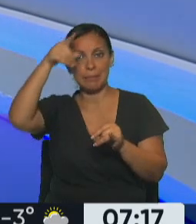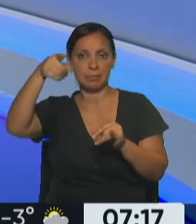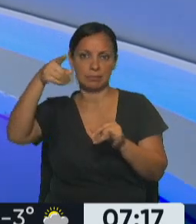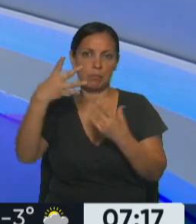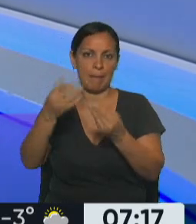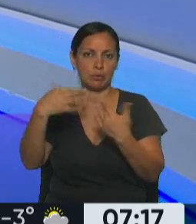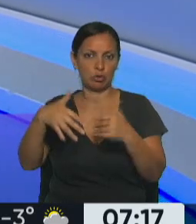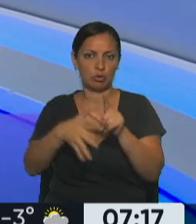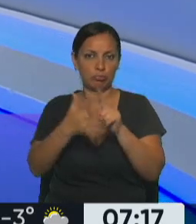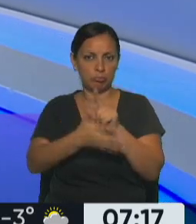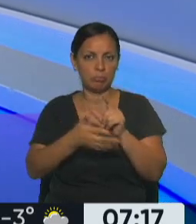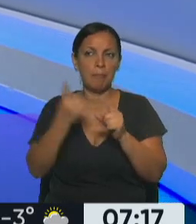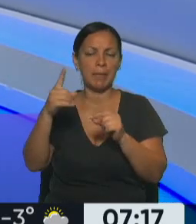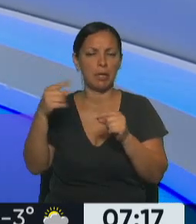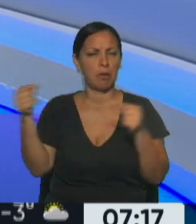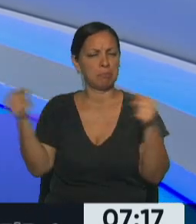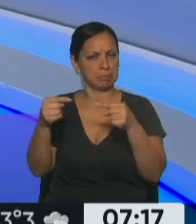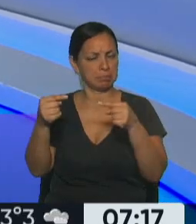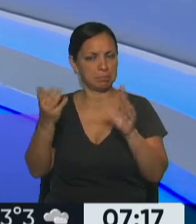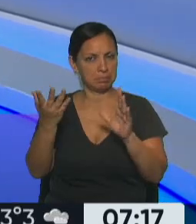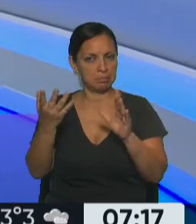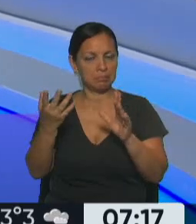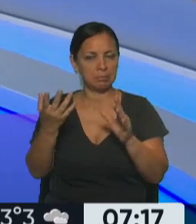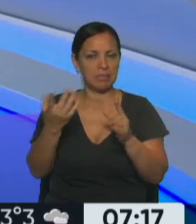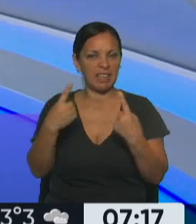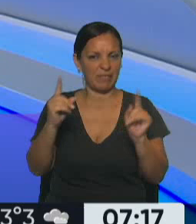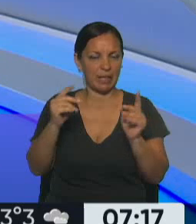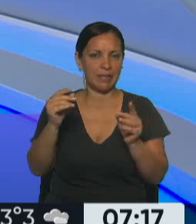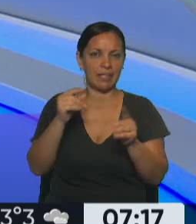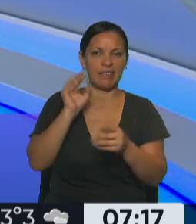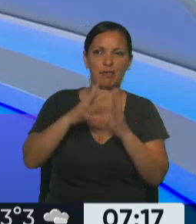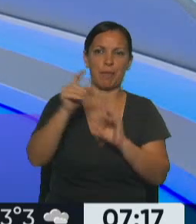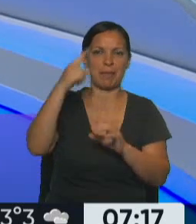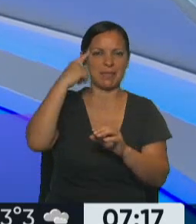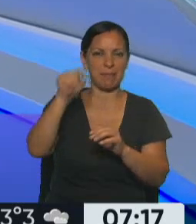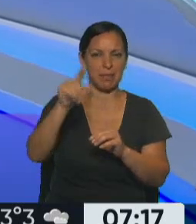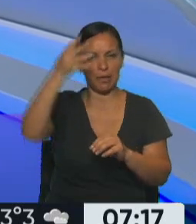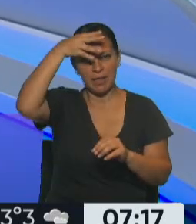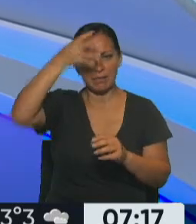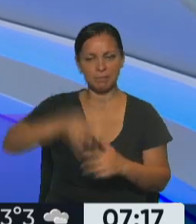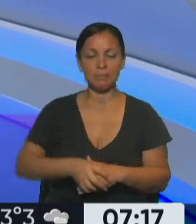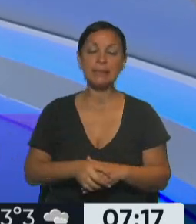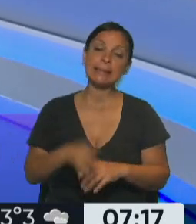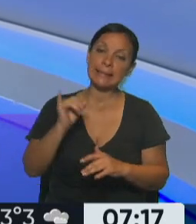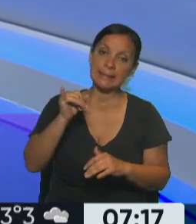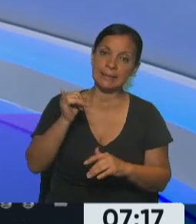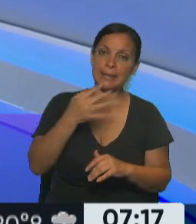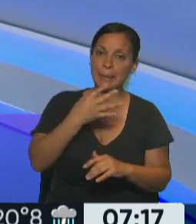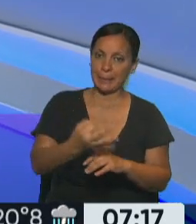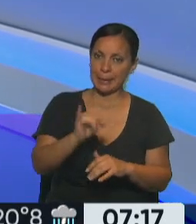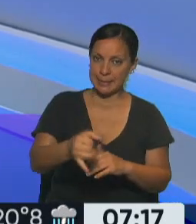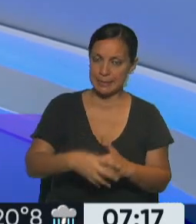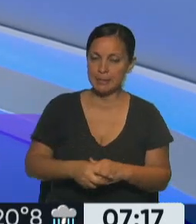justamente con la política migratoria que impulsa el Partido Republicano. Claro, sí, sí. La verdad es que hay una distancia entre